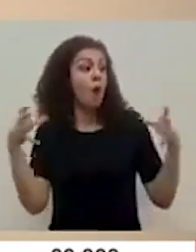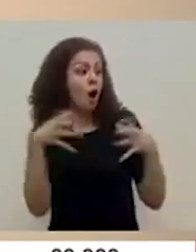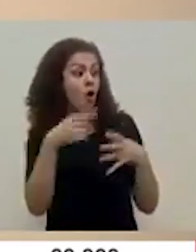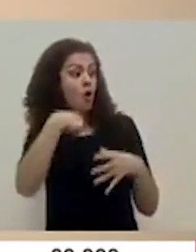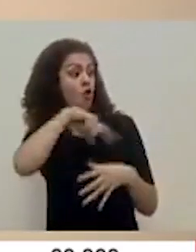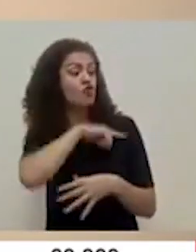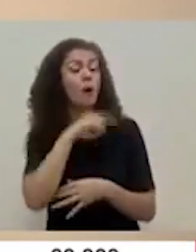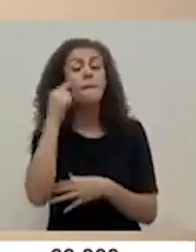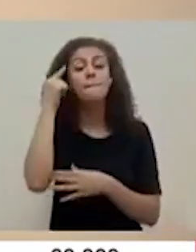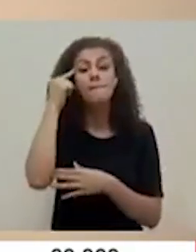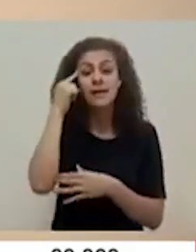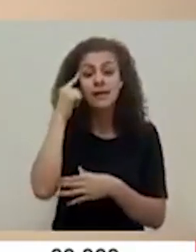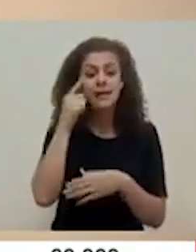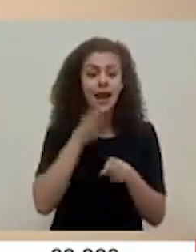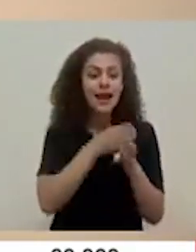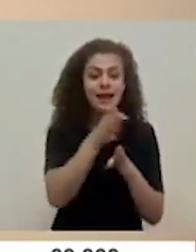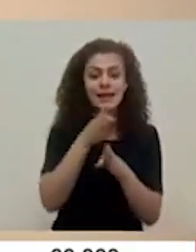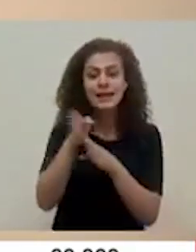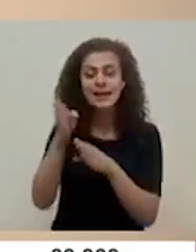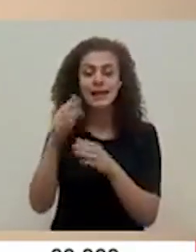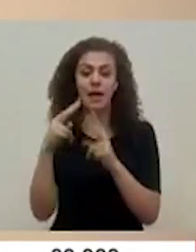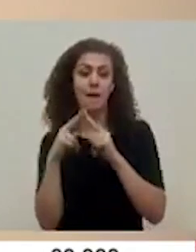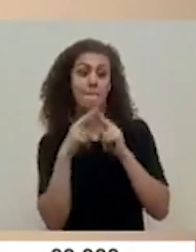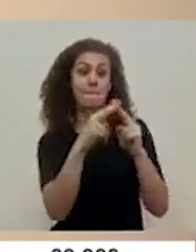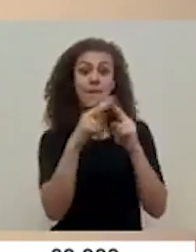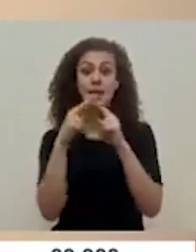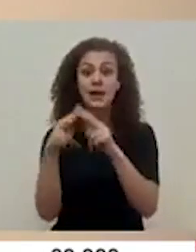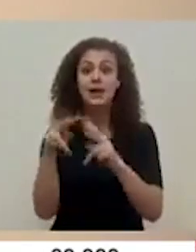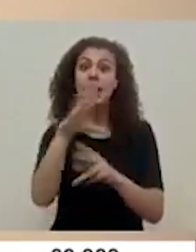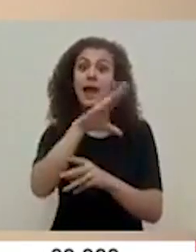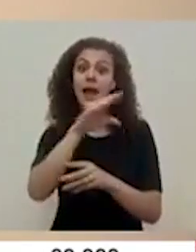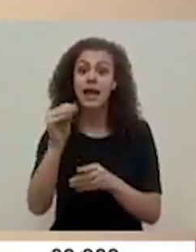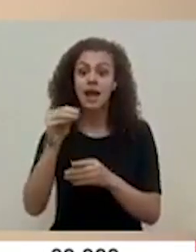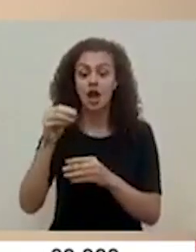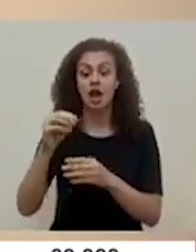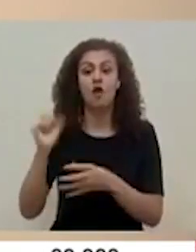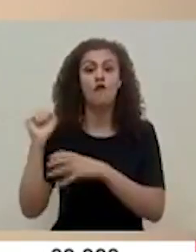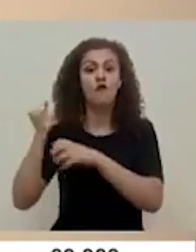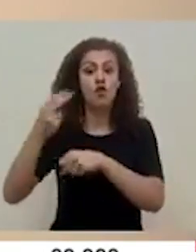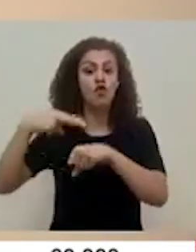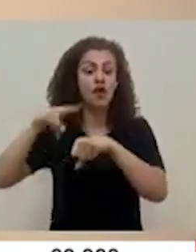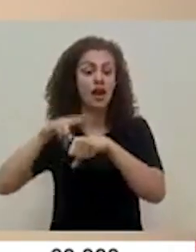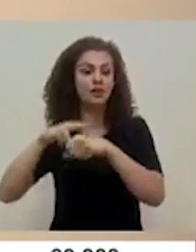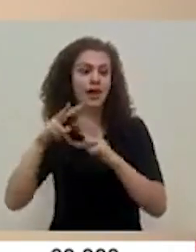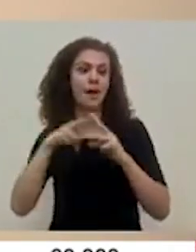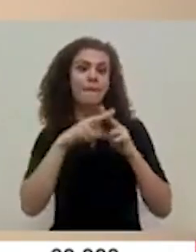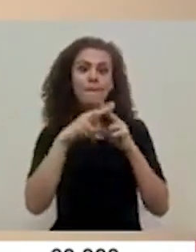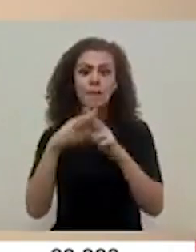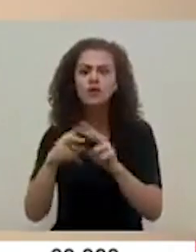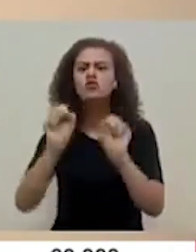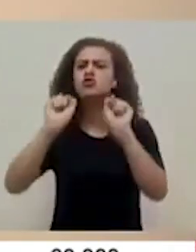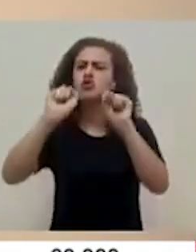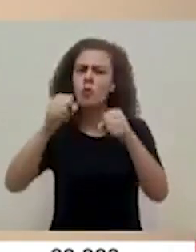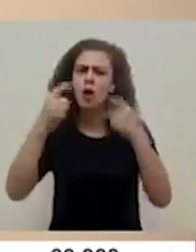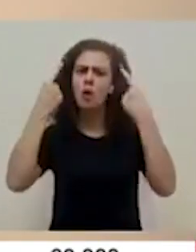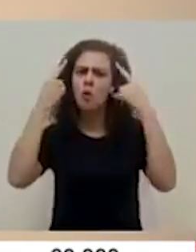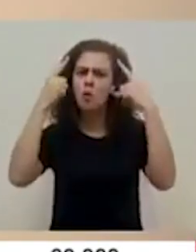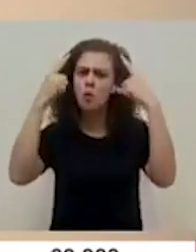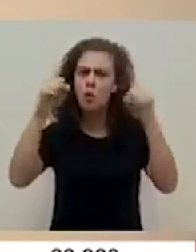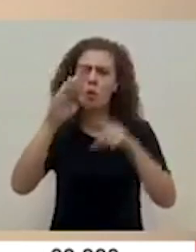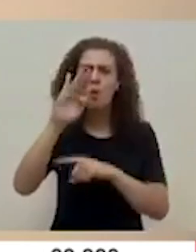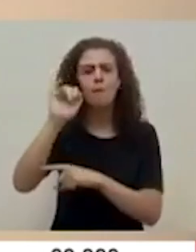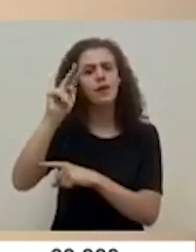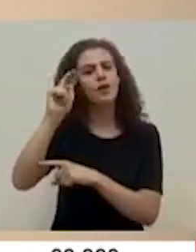cuando pensamos en las líneas de crédito y en el Fondo Nacional de Avales se puede lograr un